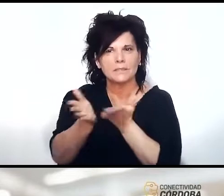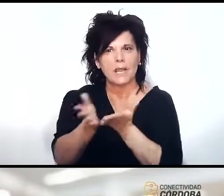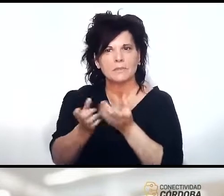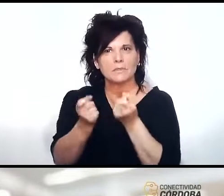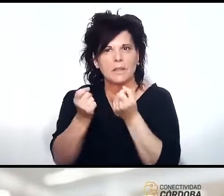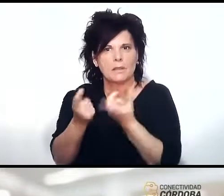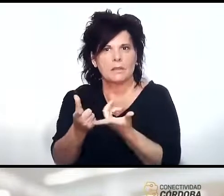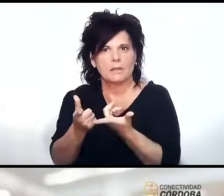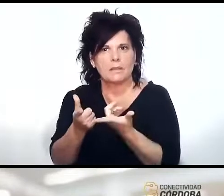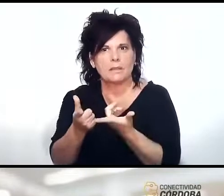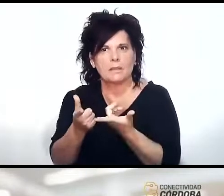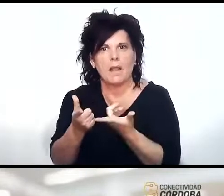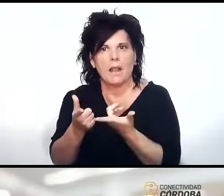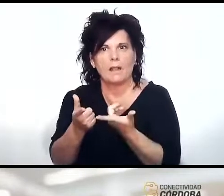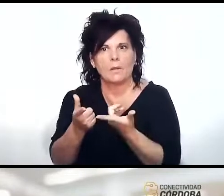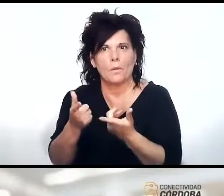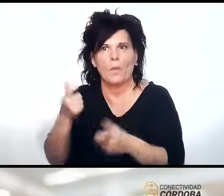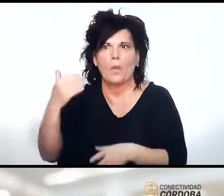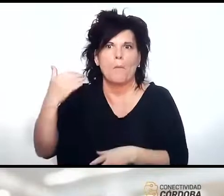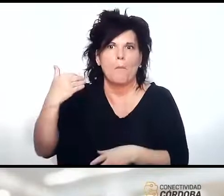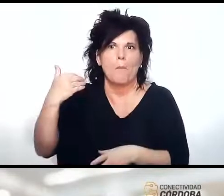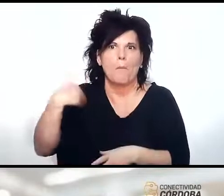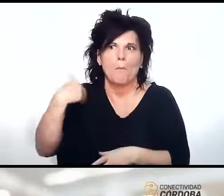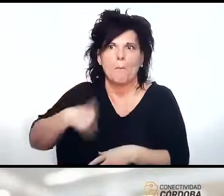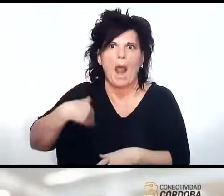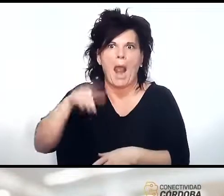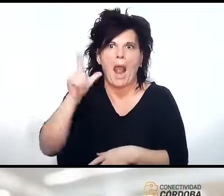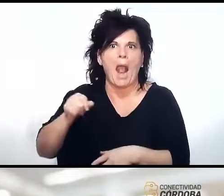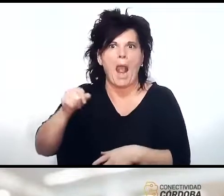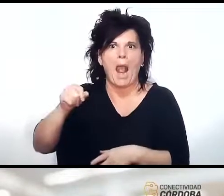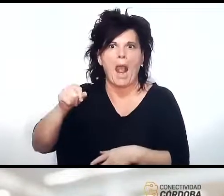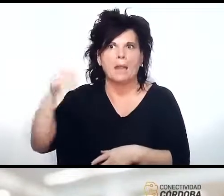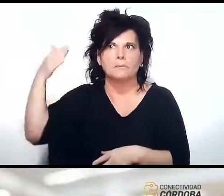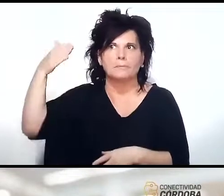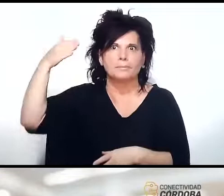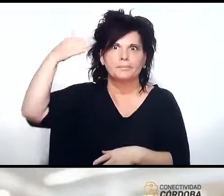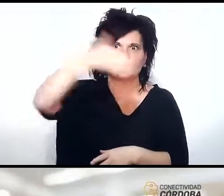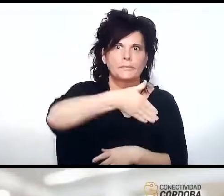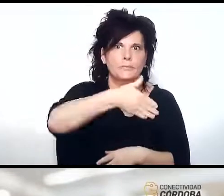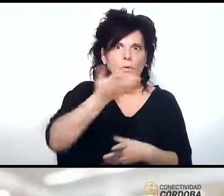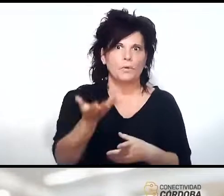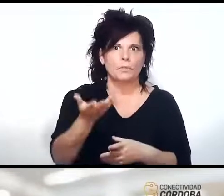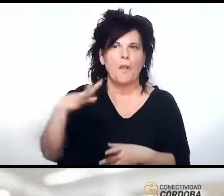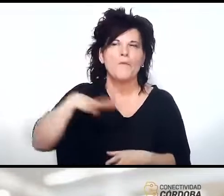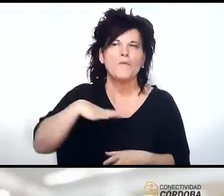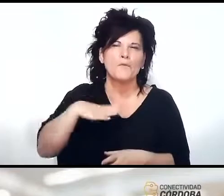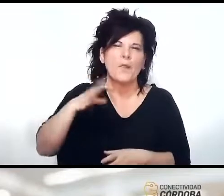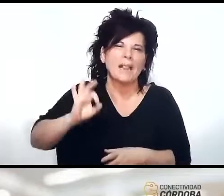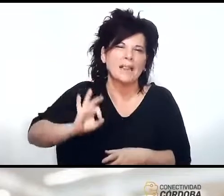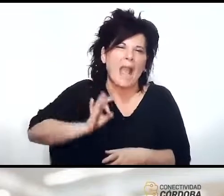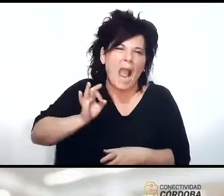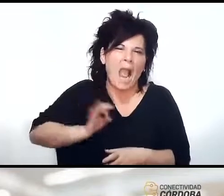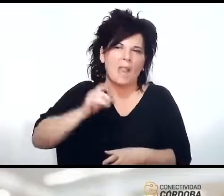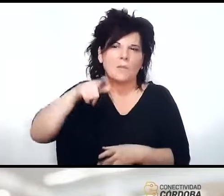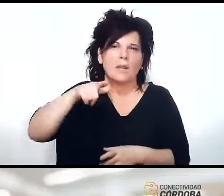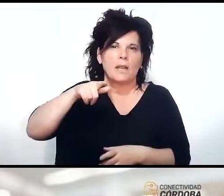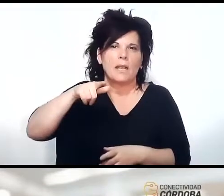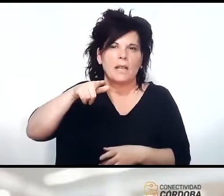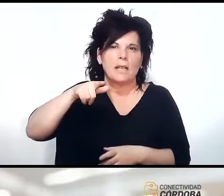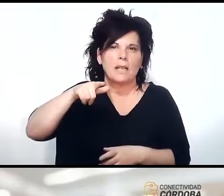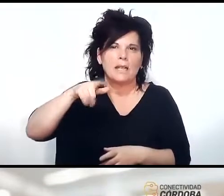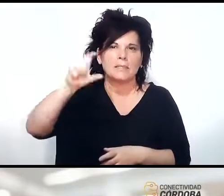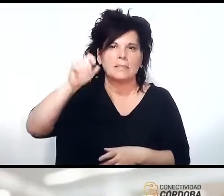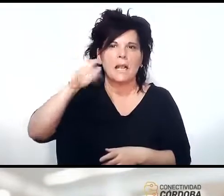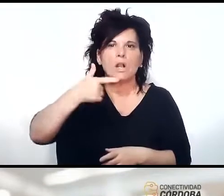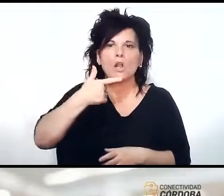constelación por nuestro país o por esa provincia faltan unos años para que esa constelación de miles y miles de